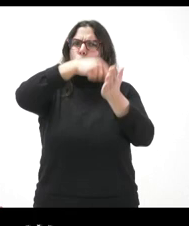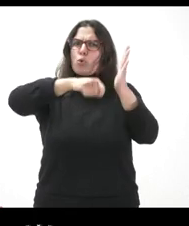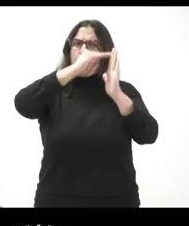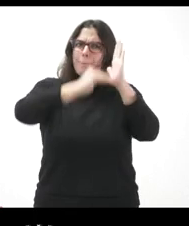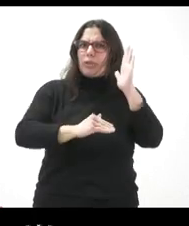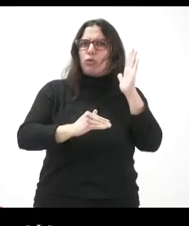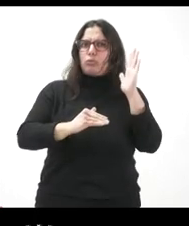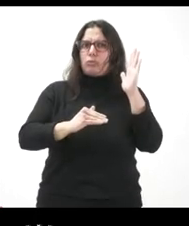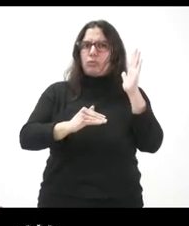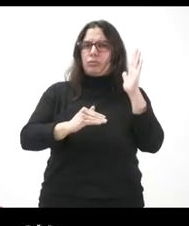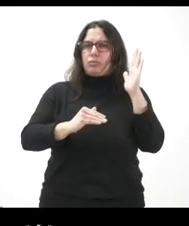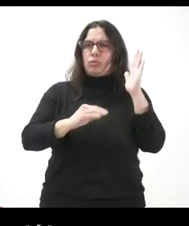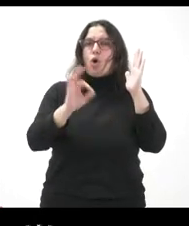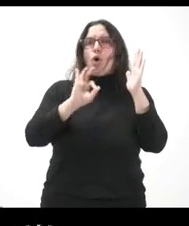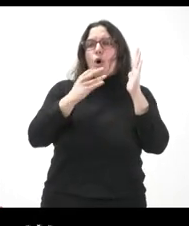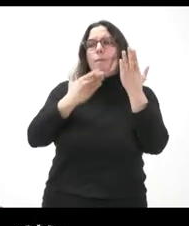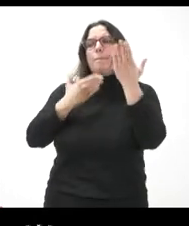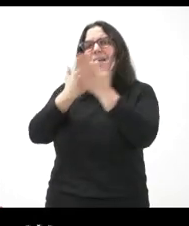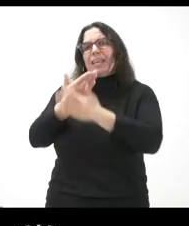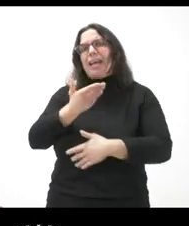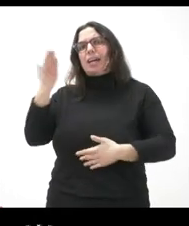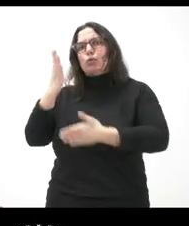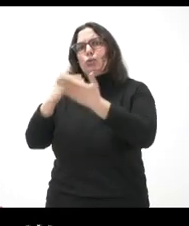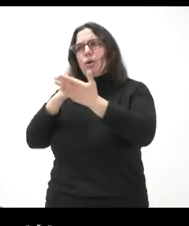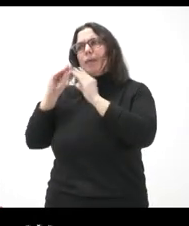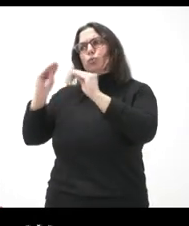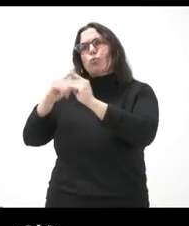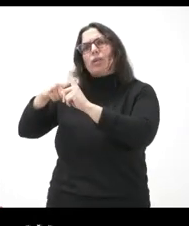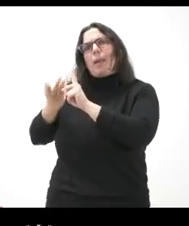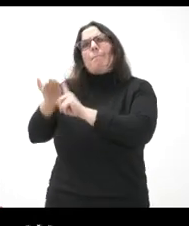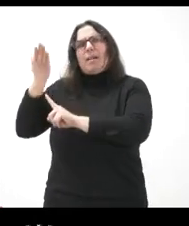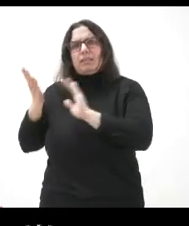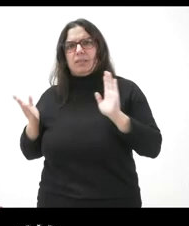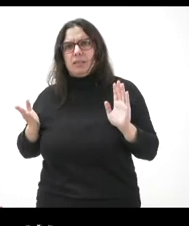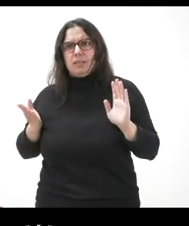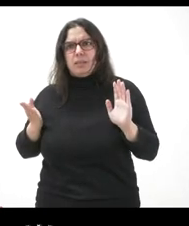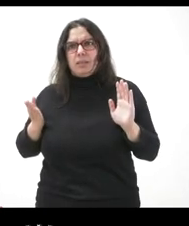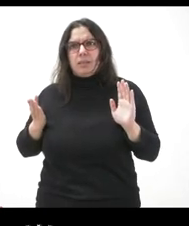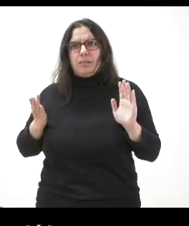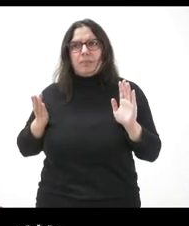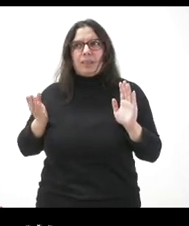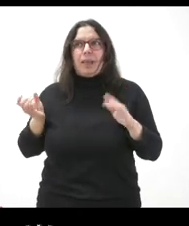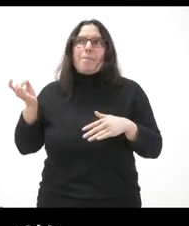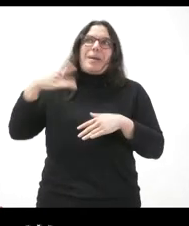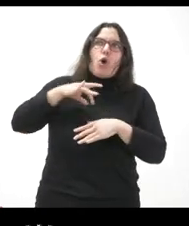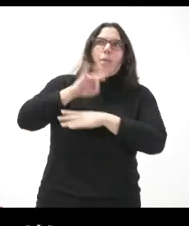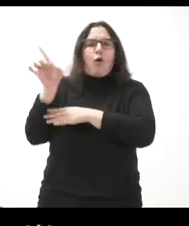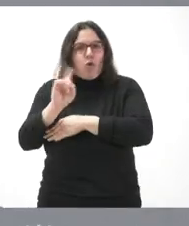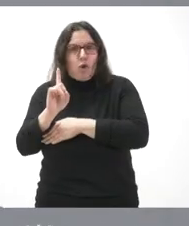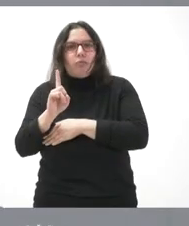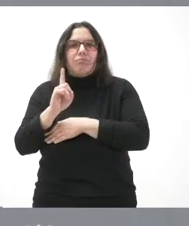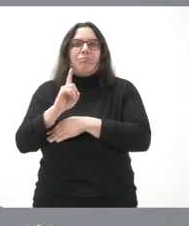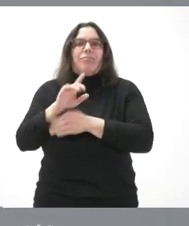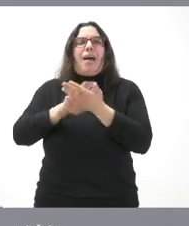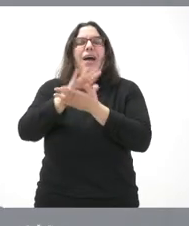o va a pedir al resto de autonomías que el suyo sea más exigente? No mejor o peor. Más o menos exigente. Mire,